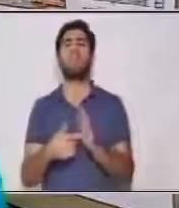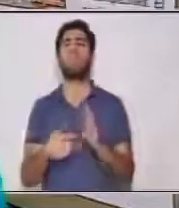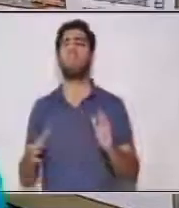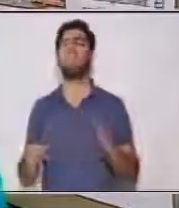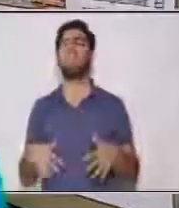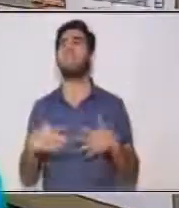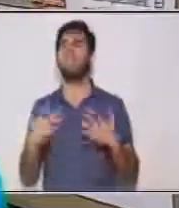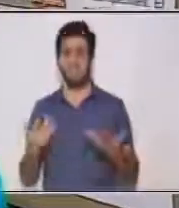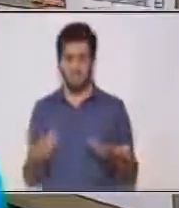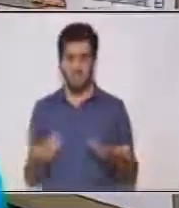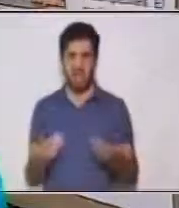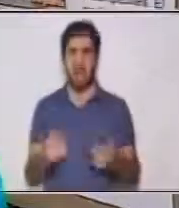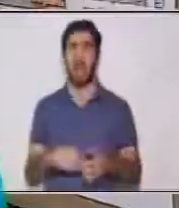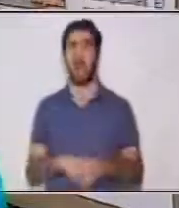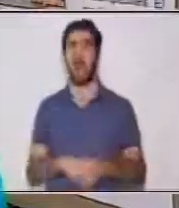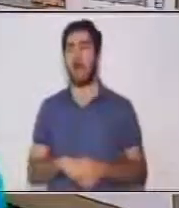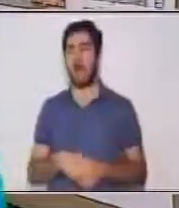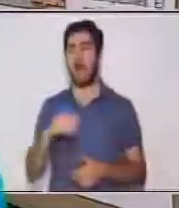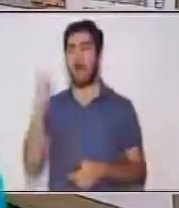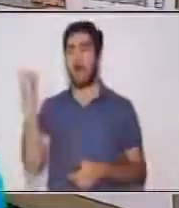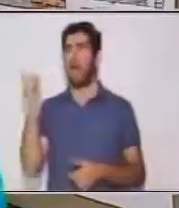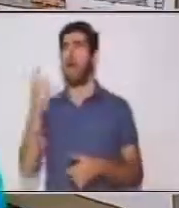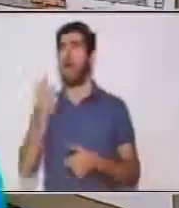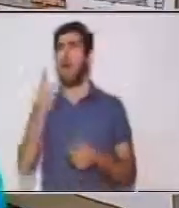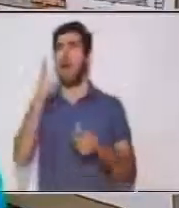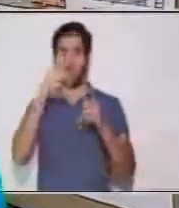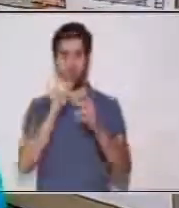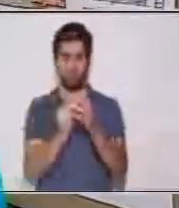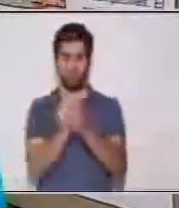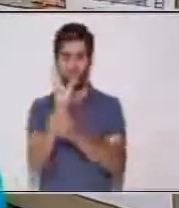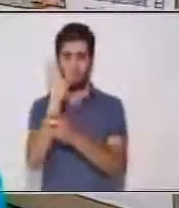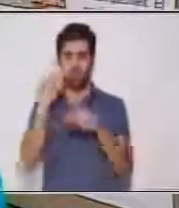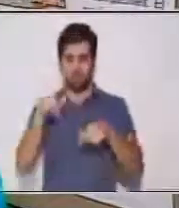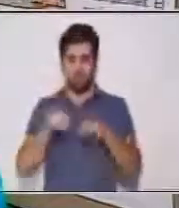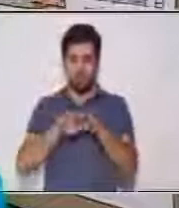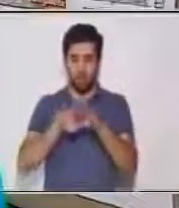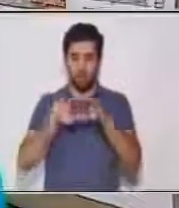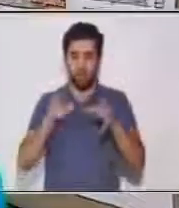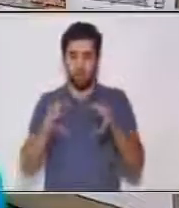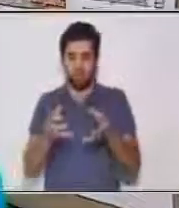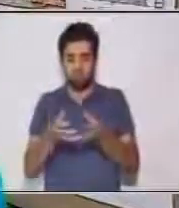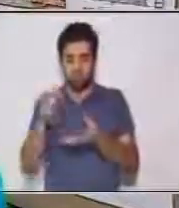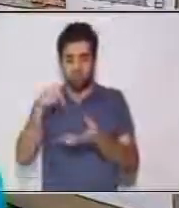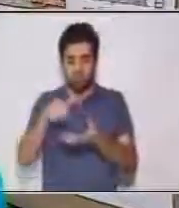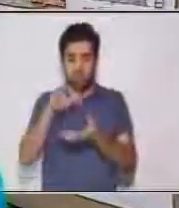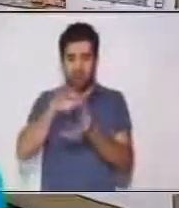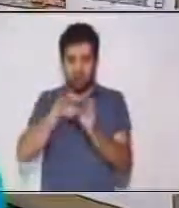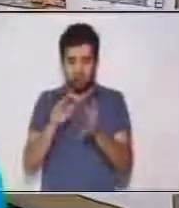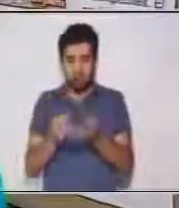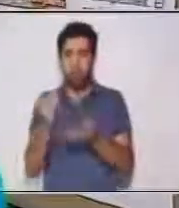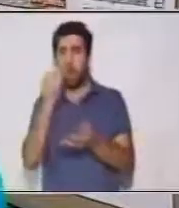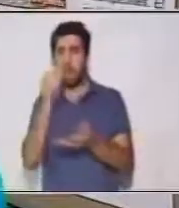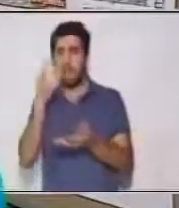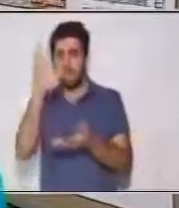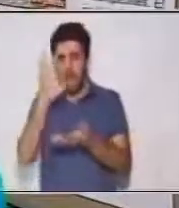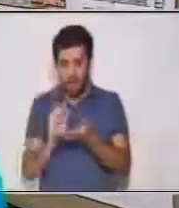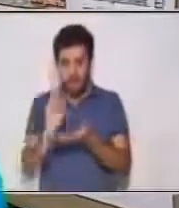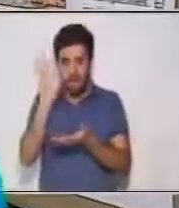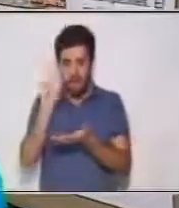almacenamiento así redondeado, donde almacena el alimento. Ah, ahora ya sé que es un pseudobulbo. Ahora que ya me informé